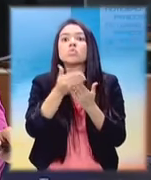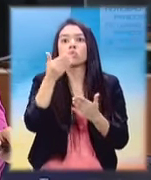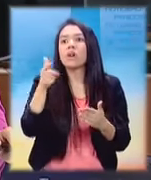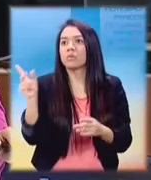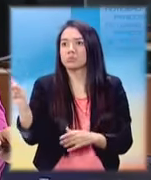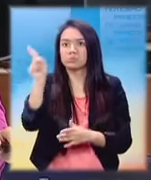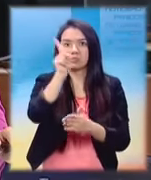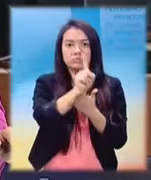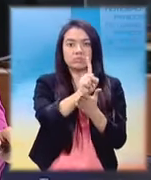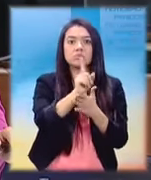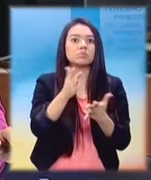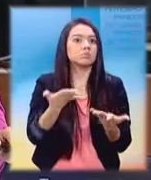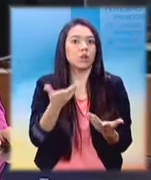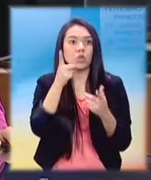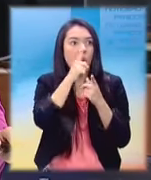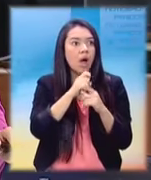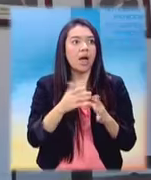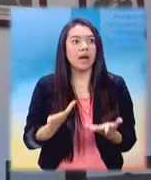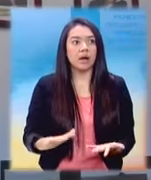asumiera el cargo temporal.